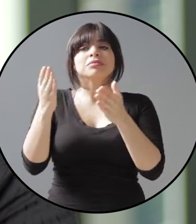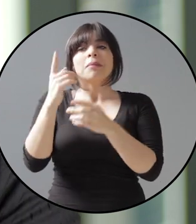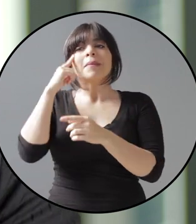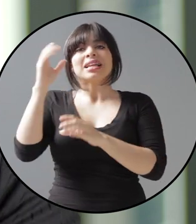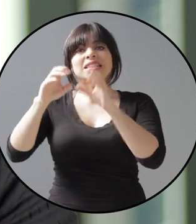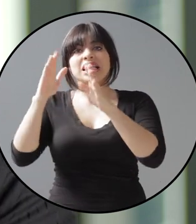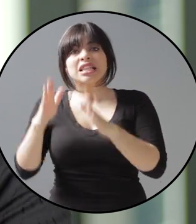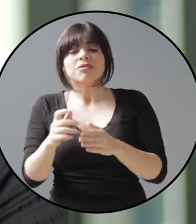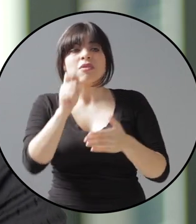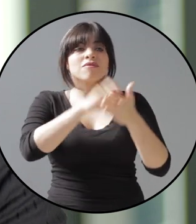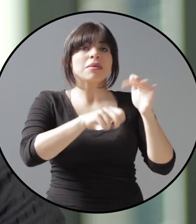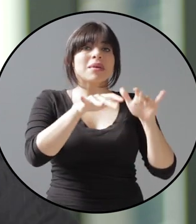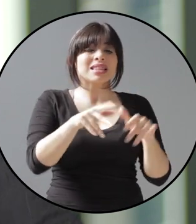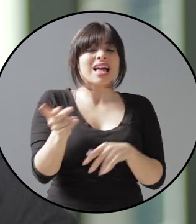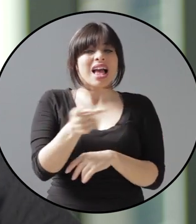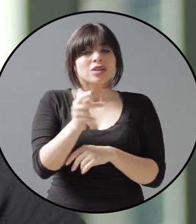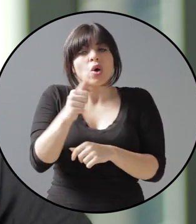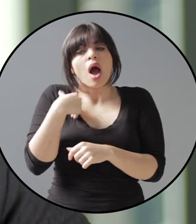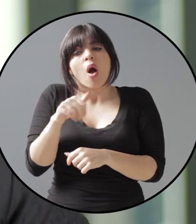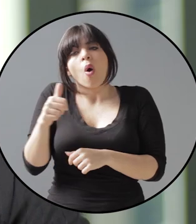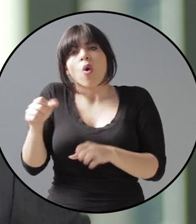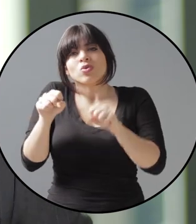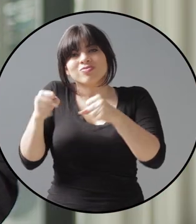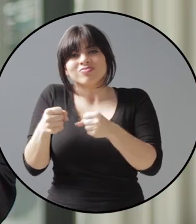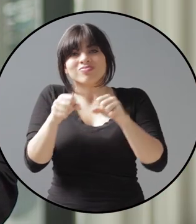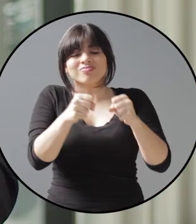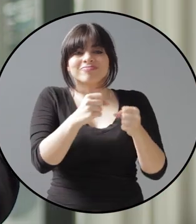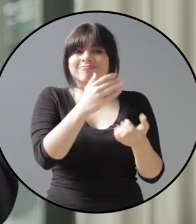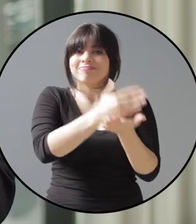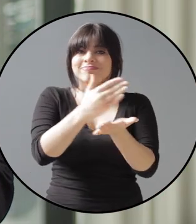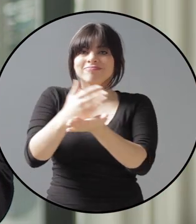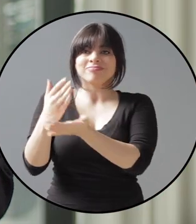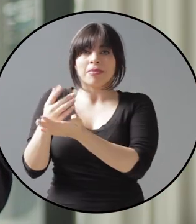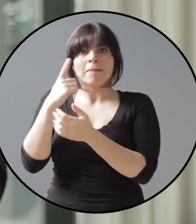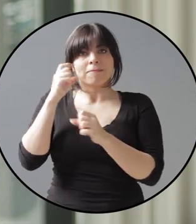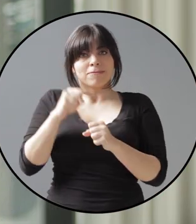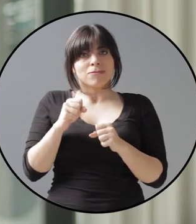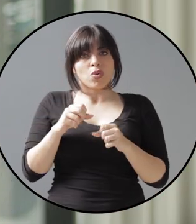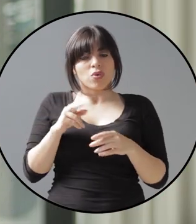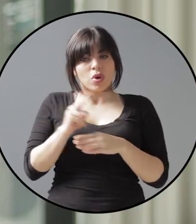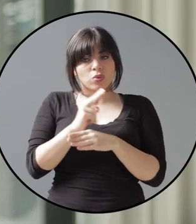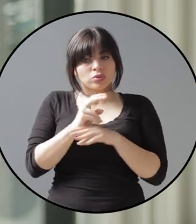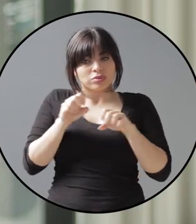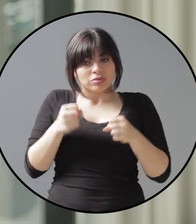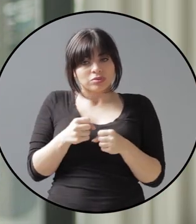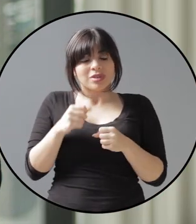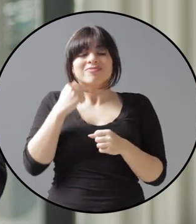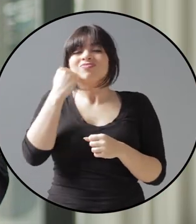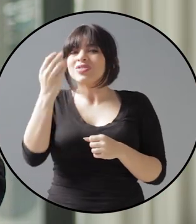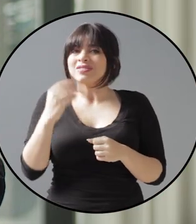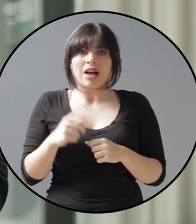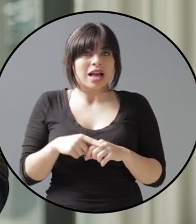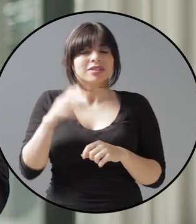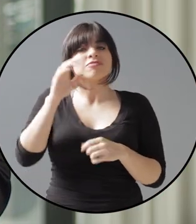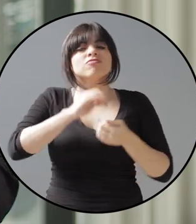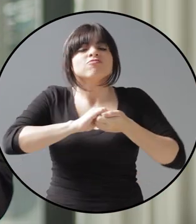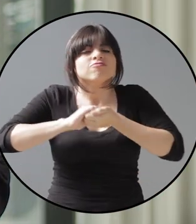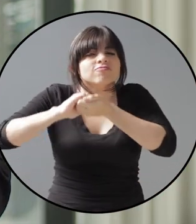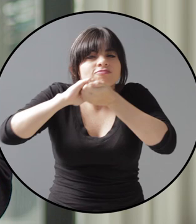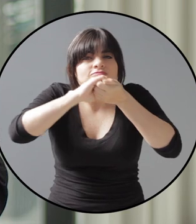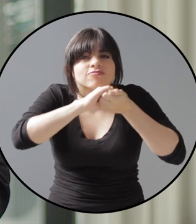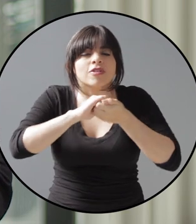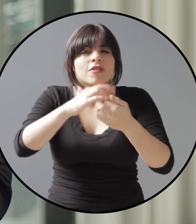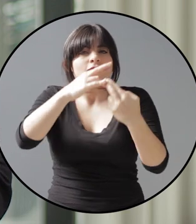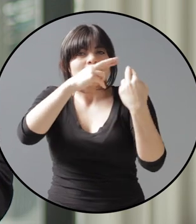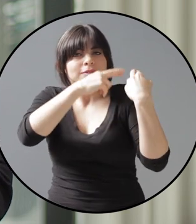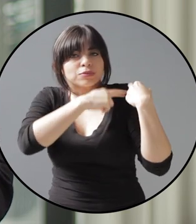incentivos a científicos, entre otros dolorosos ajustes. El otro camino no es sencillo, pero es la vía de la responsabilidad y